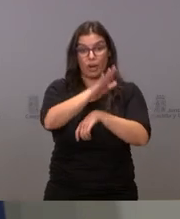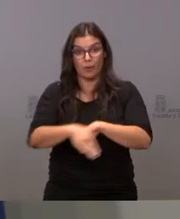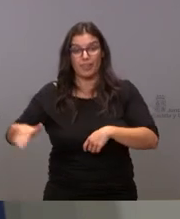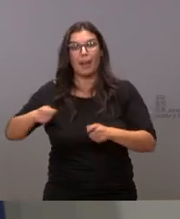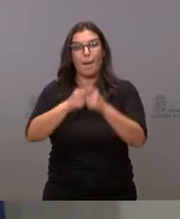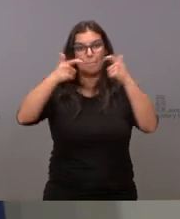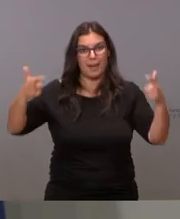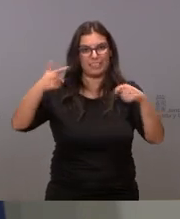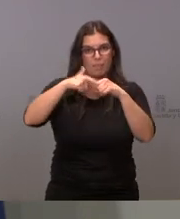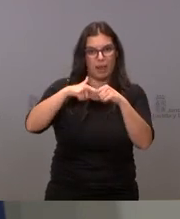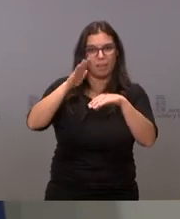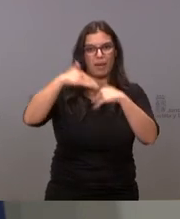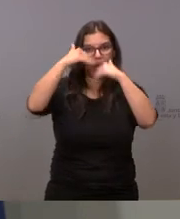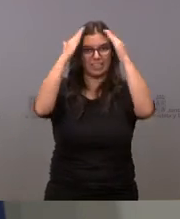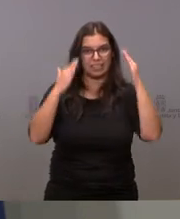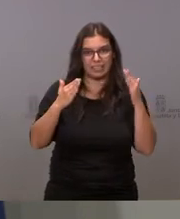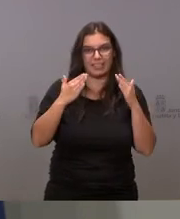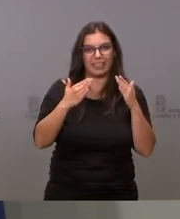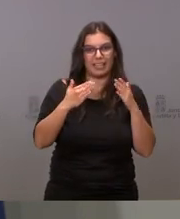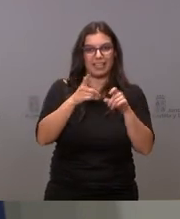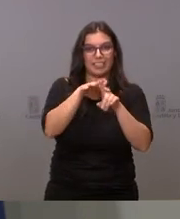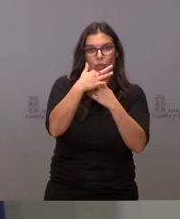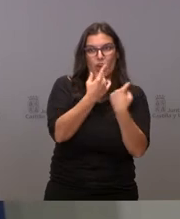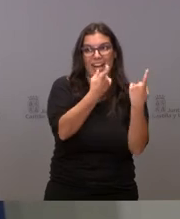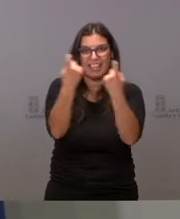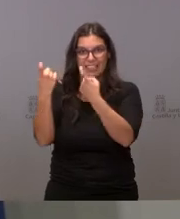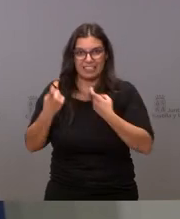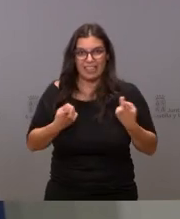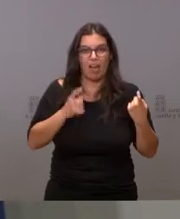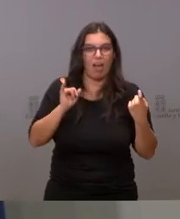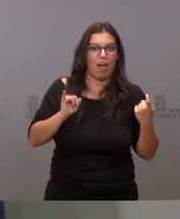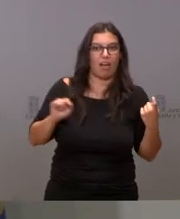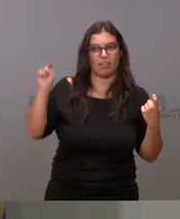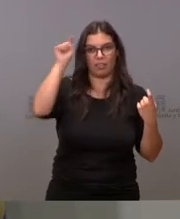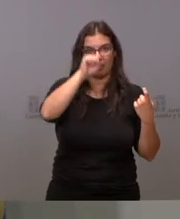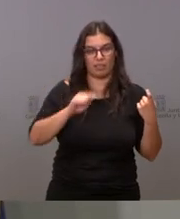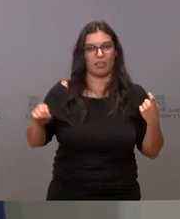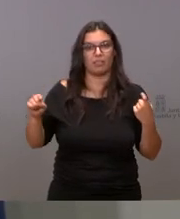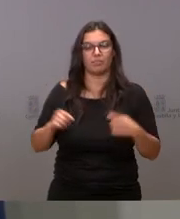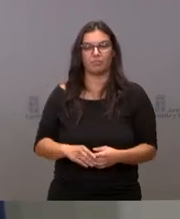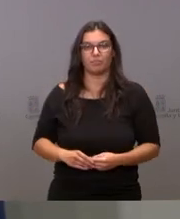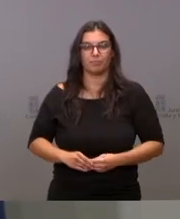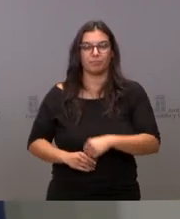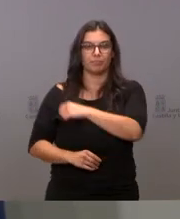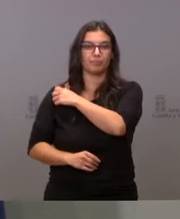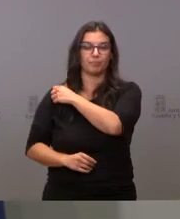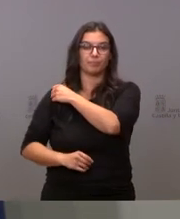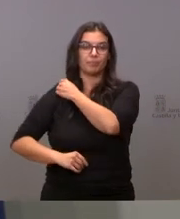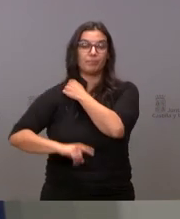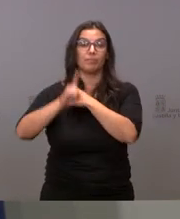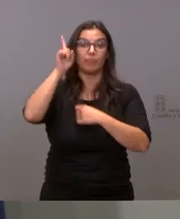poder atender las necesidades de nuestra atención primaria y por eso